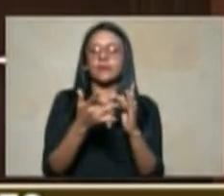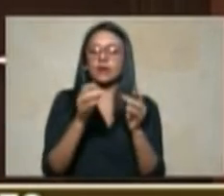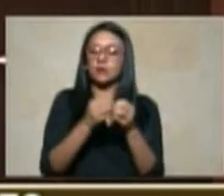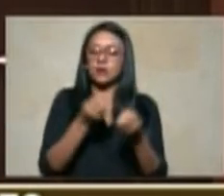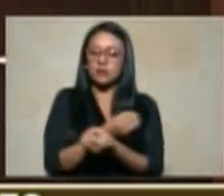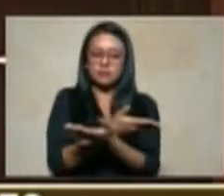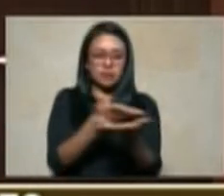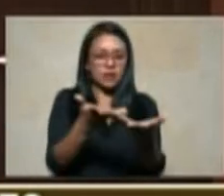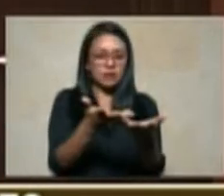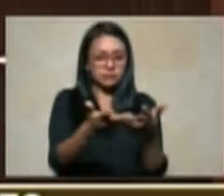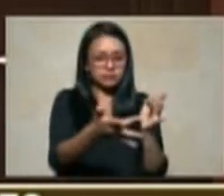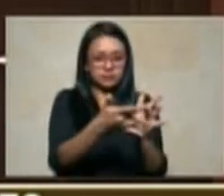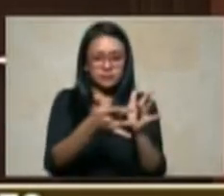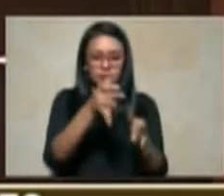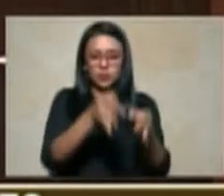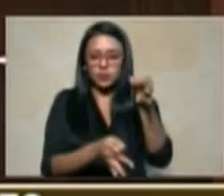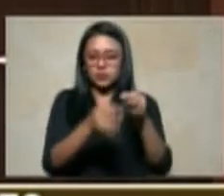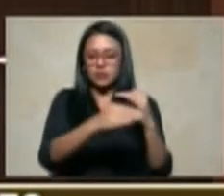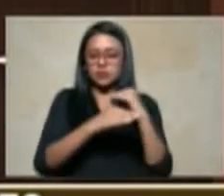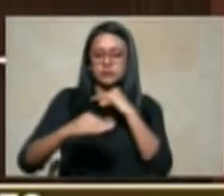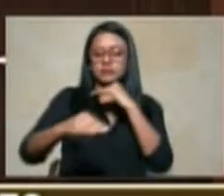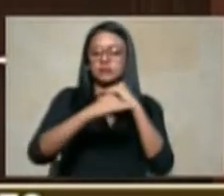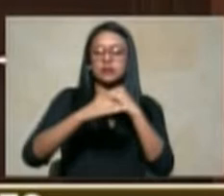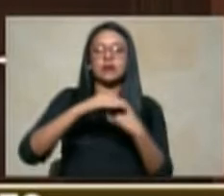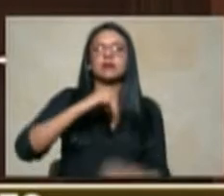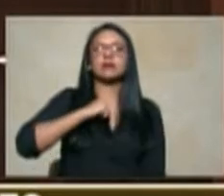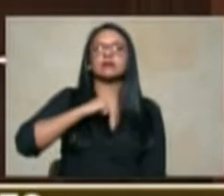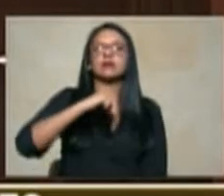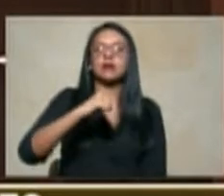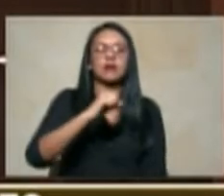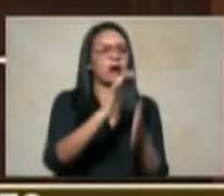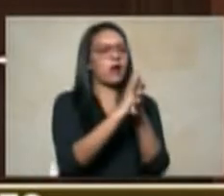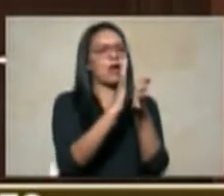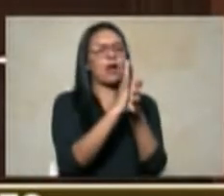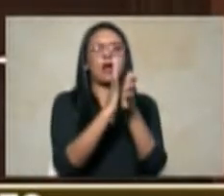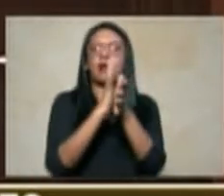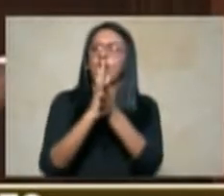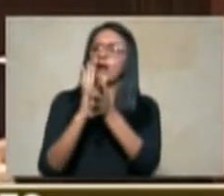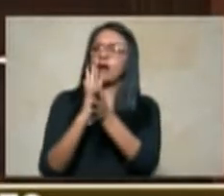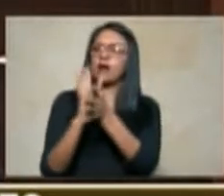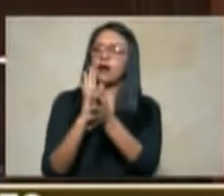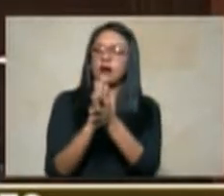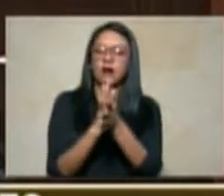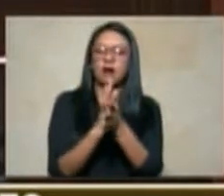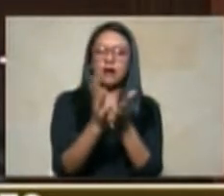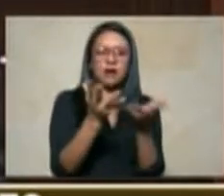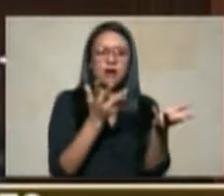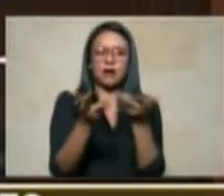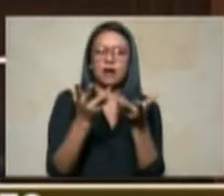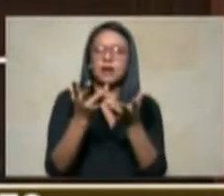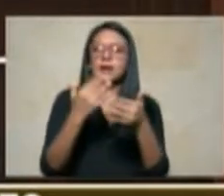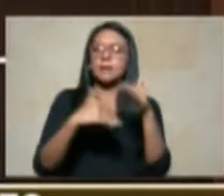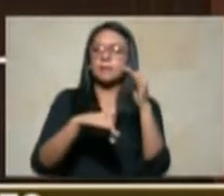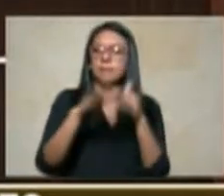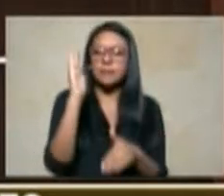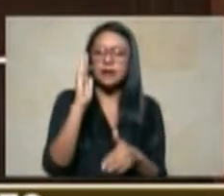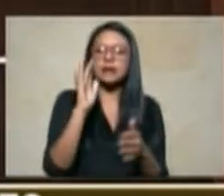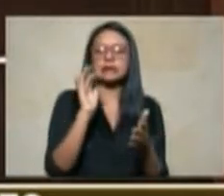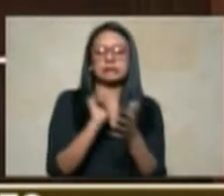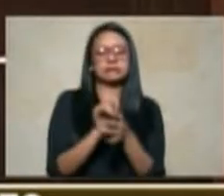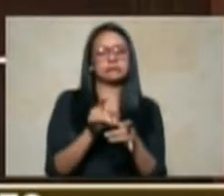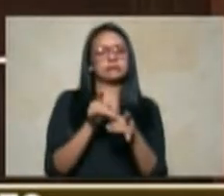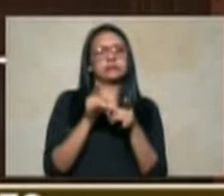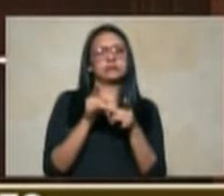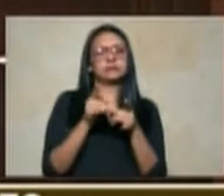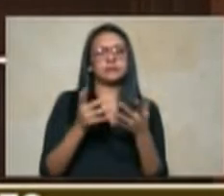razón y el derecho ante versiones que en la mayoría de los casos distan muchísimo y esto hay que advertir